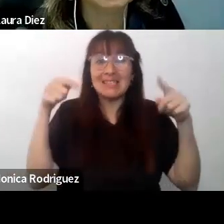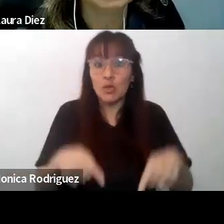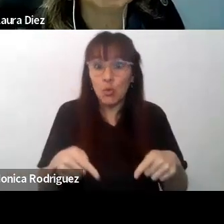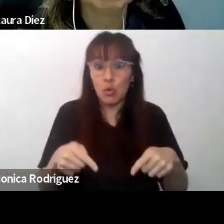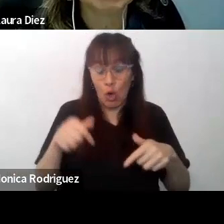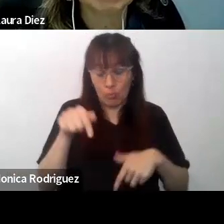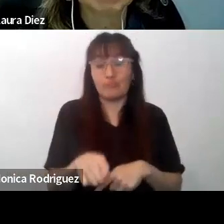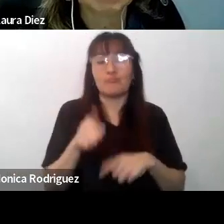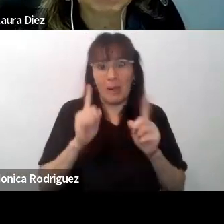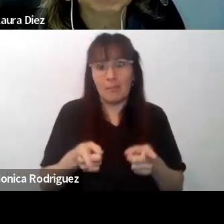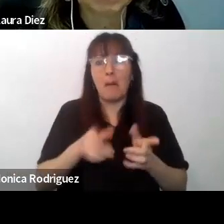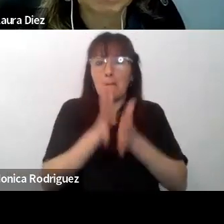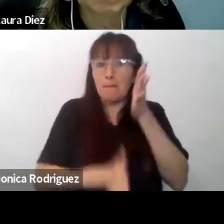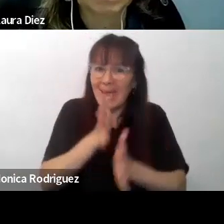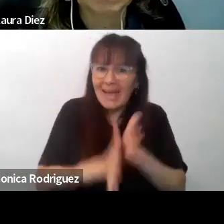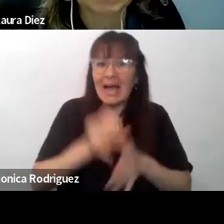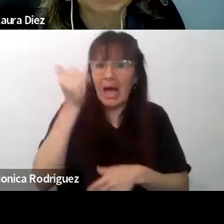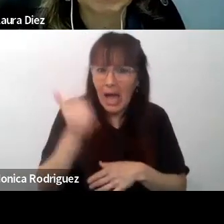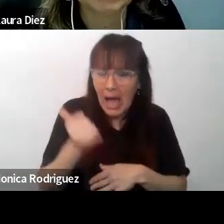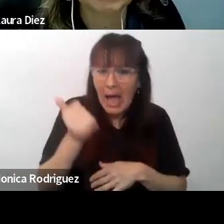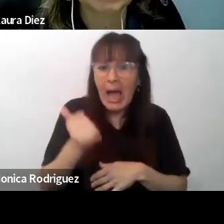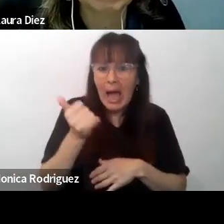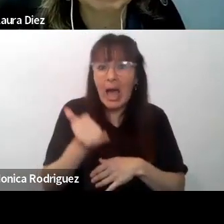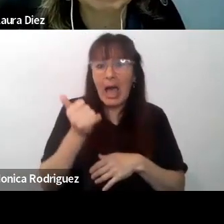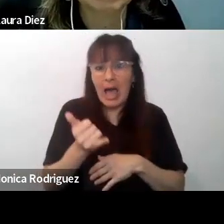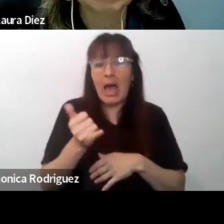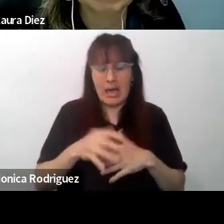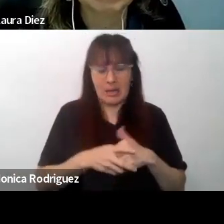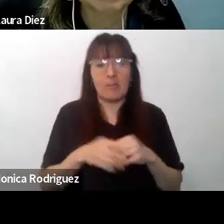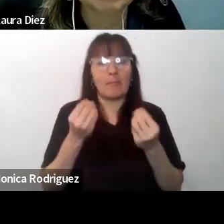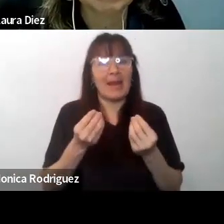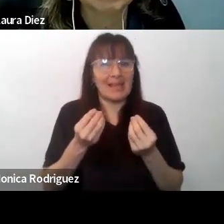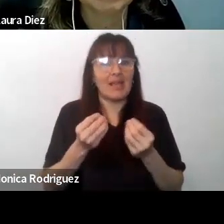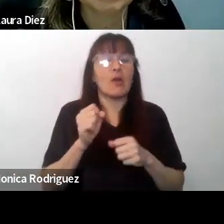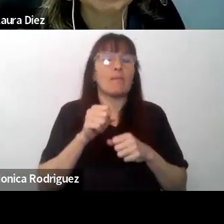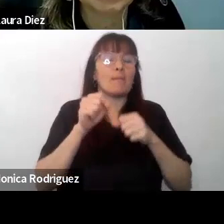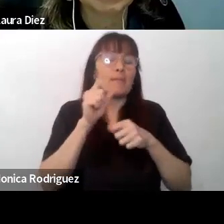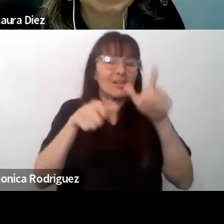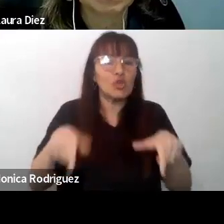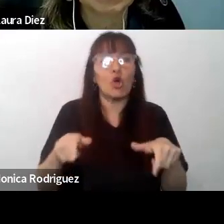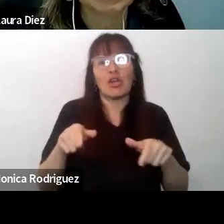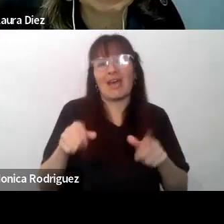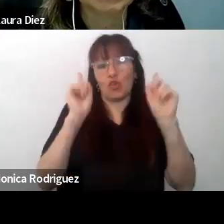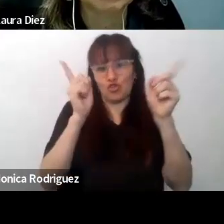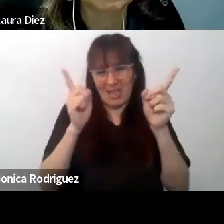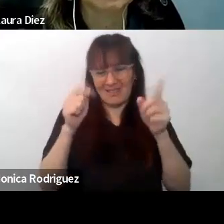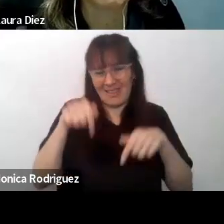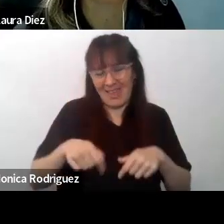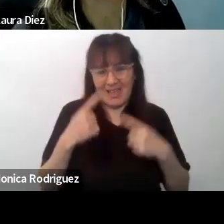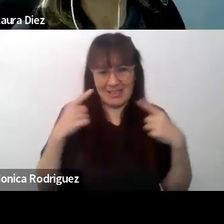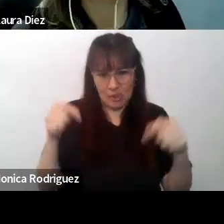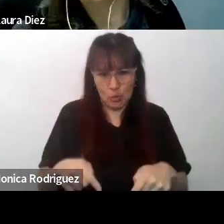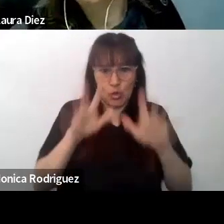gestionado becas, las becas Science and Super E destinadas a docentes de los institutos de formación docente para